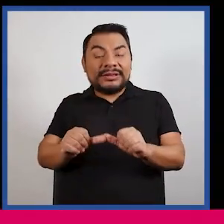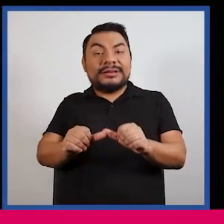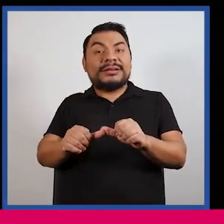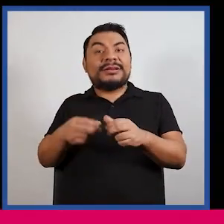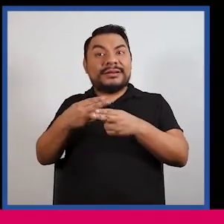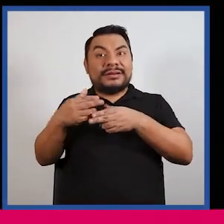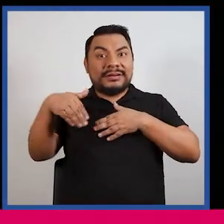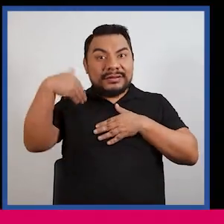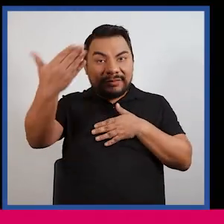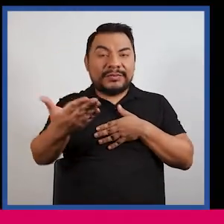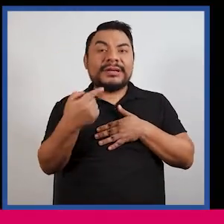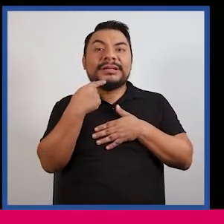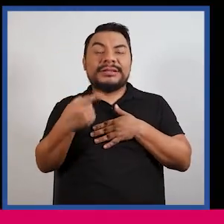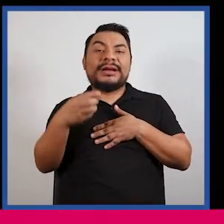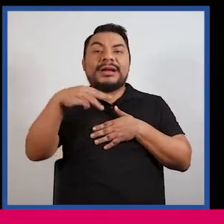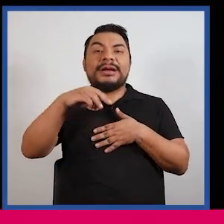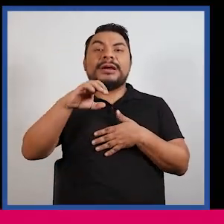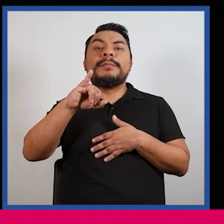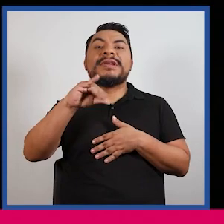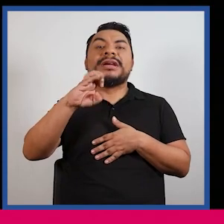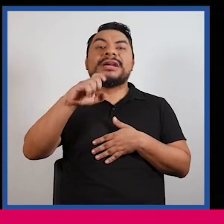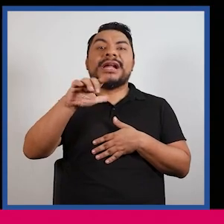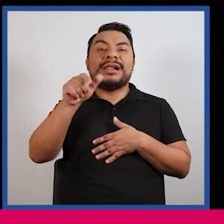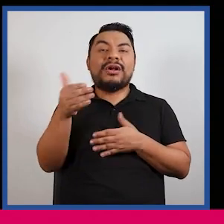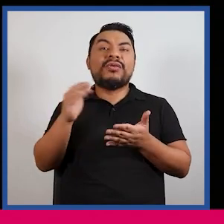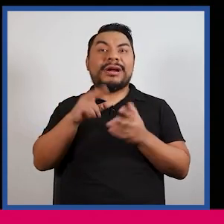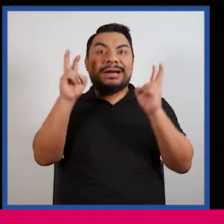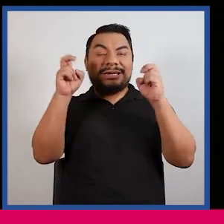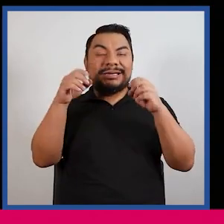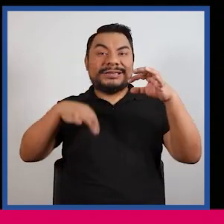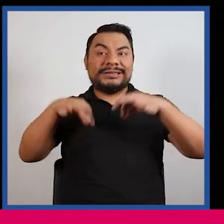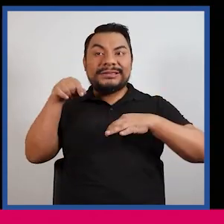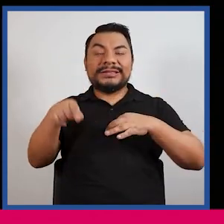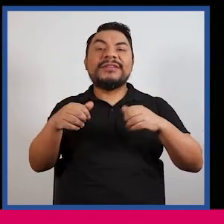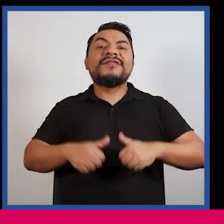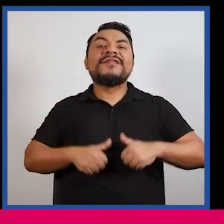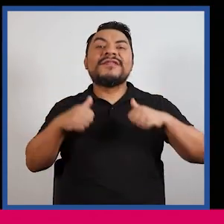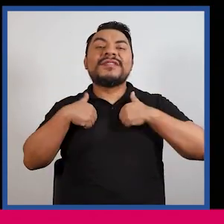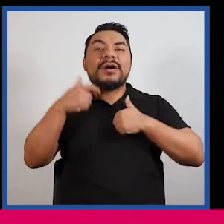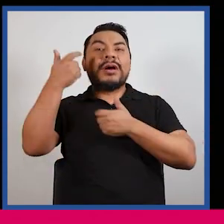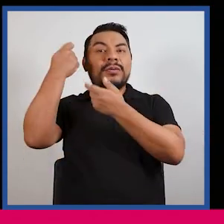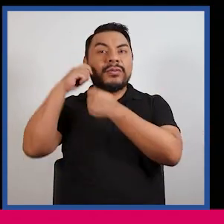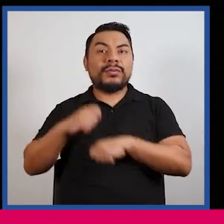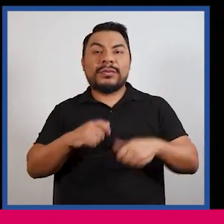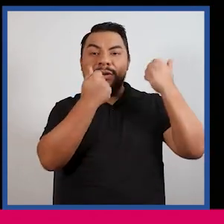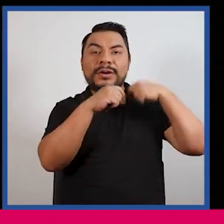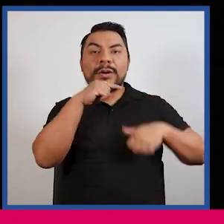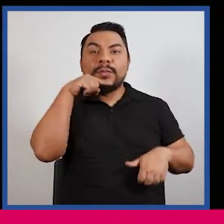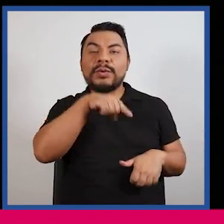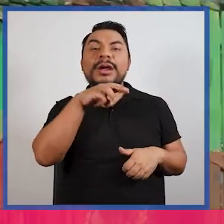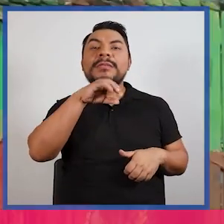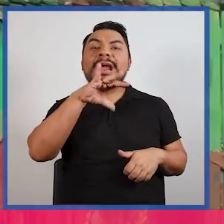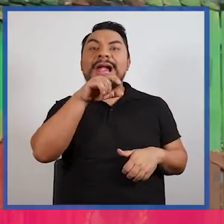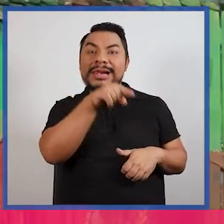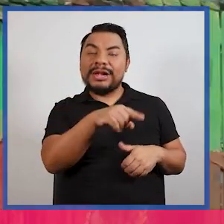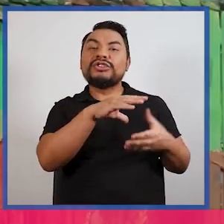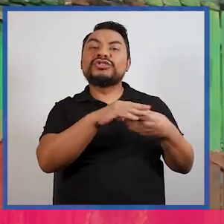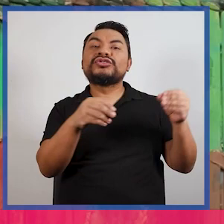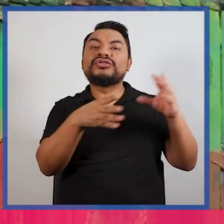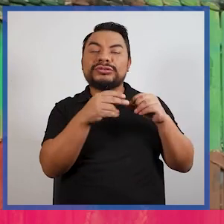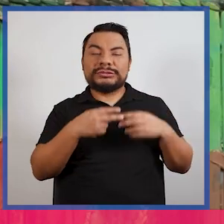la temporada, vamos a reponer Micaela, que está la obra basada en la vida y los sueños de Micaela Bastidas. Esa